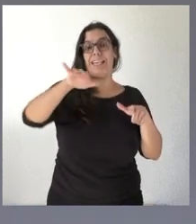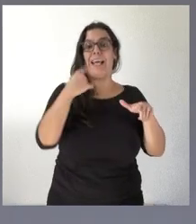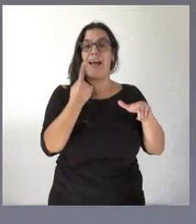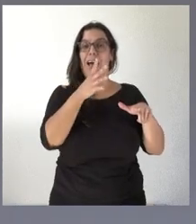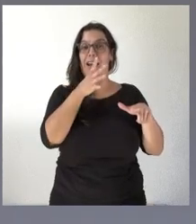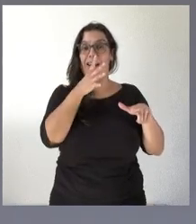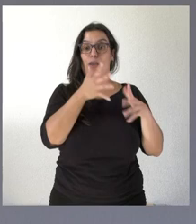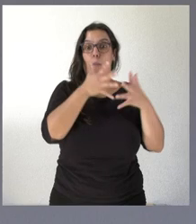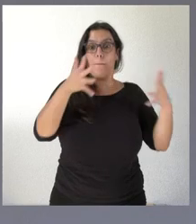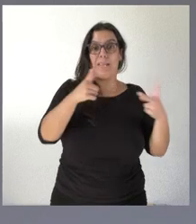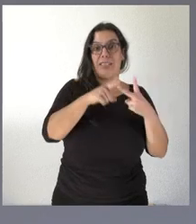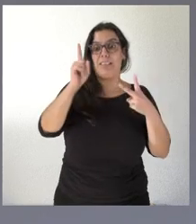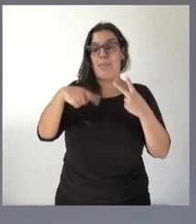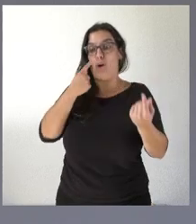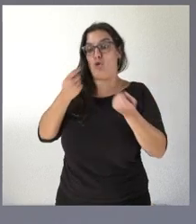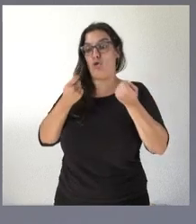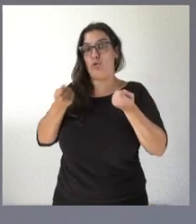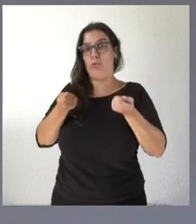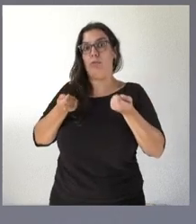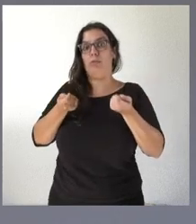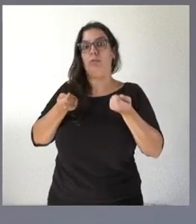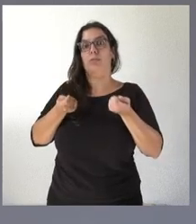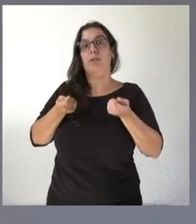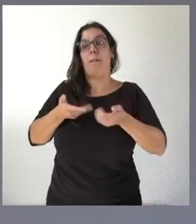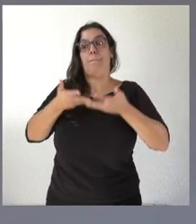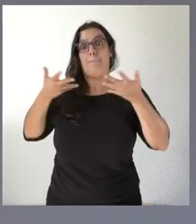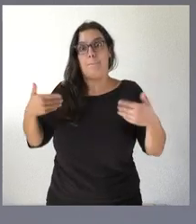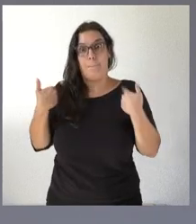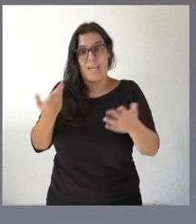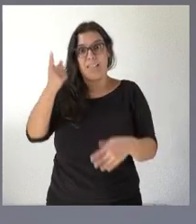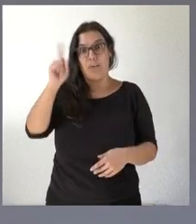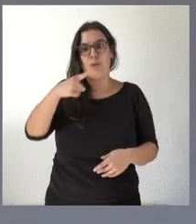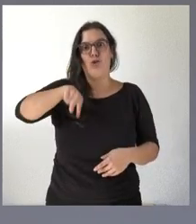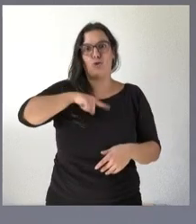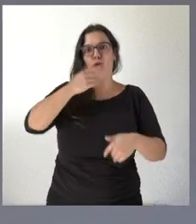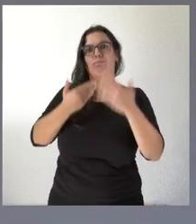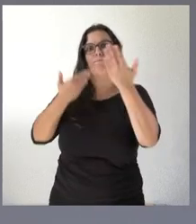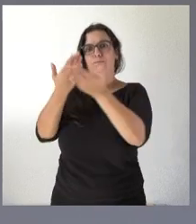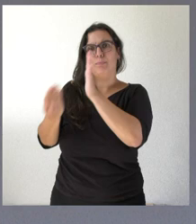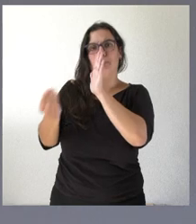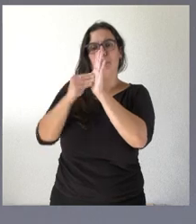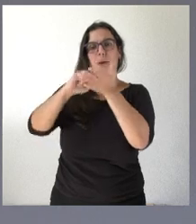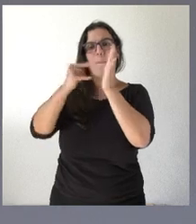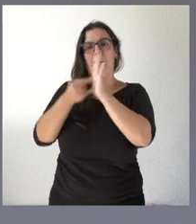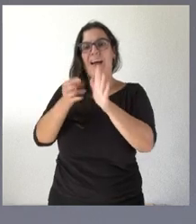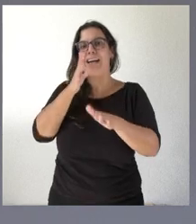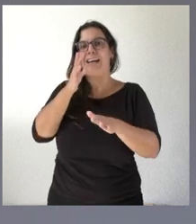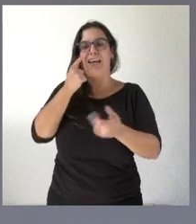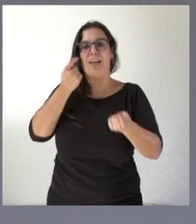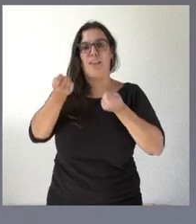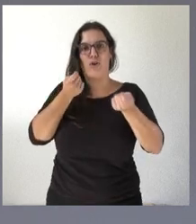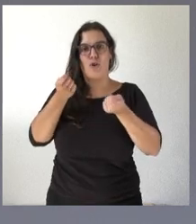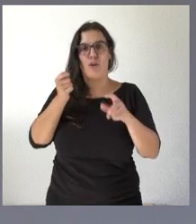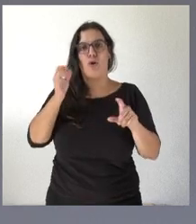incrementar la capacidad de regulación es algo que hemos alegado al plan hidrológico nacional de la cuenca